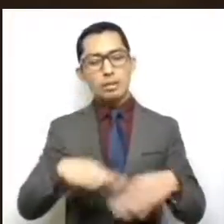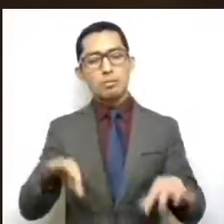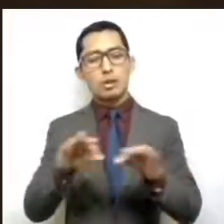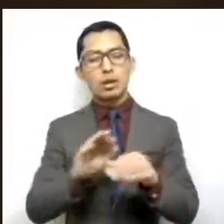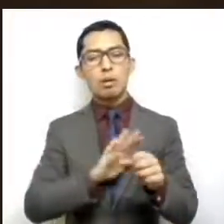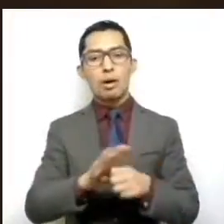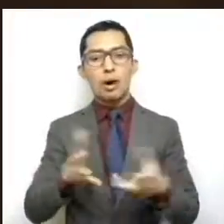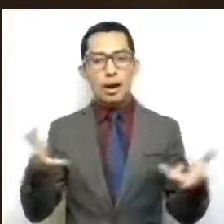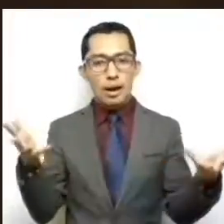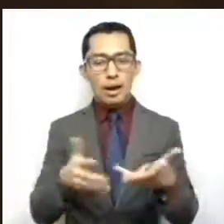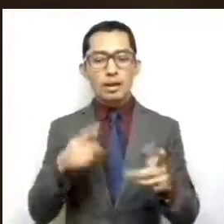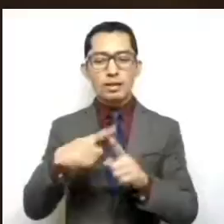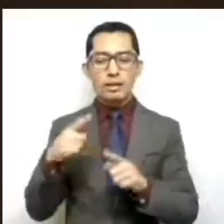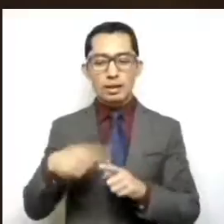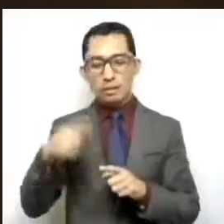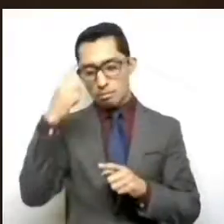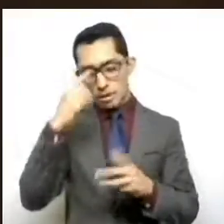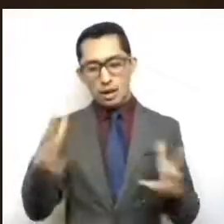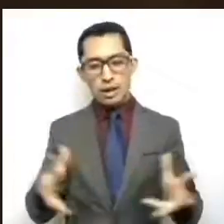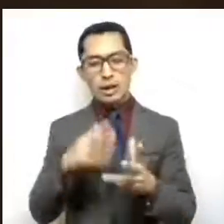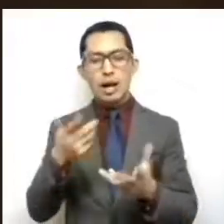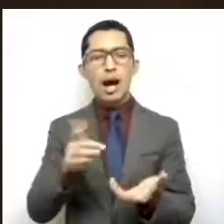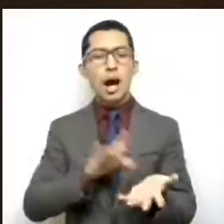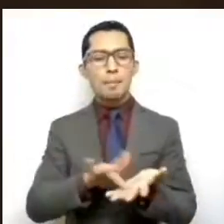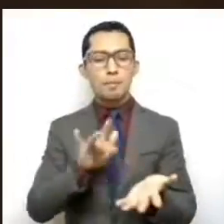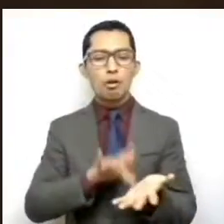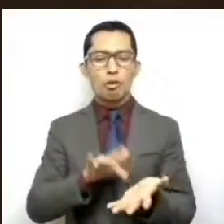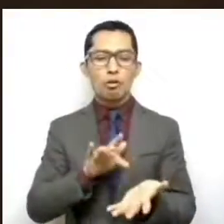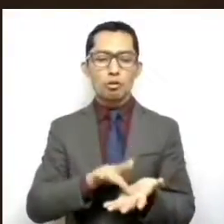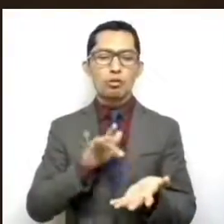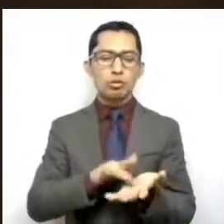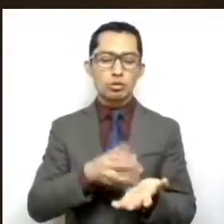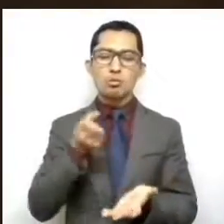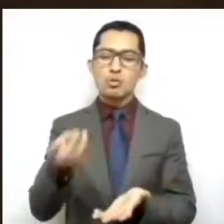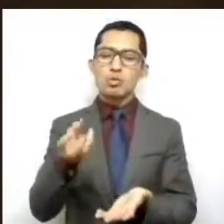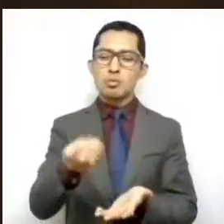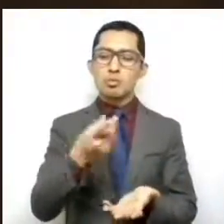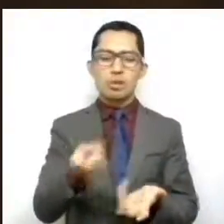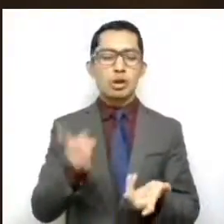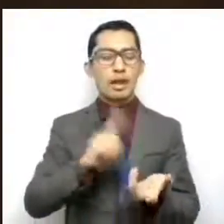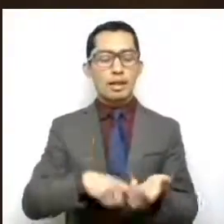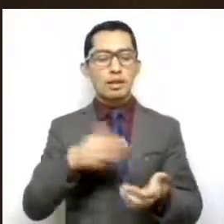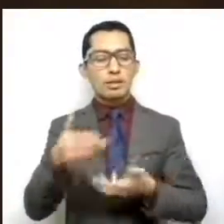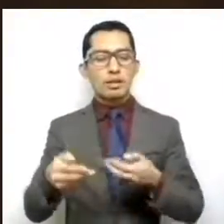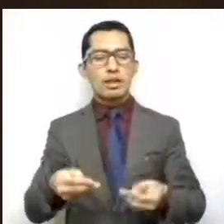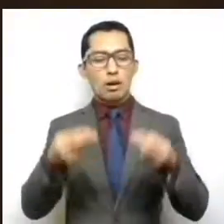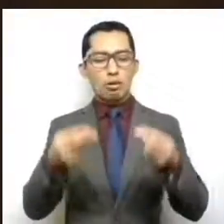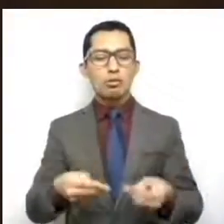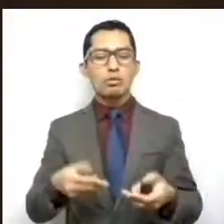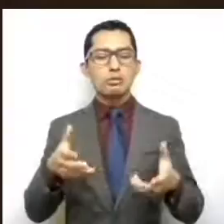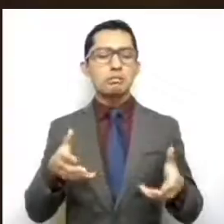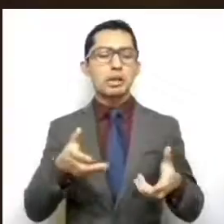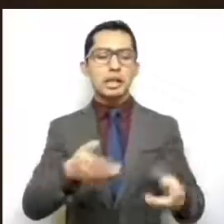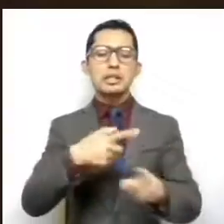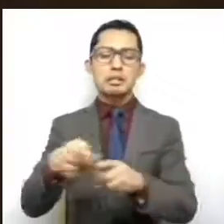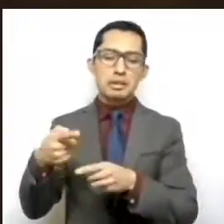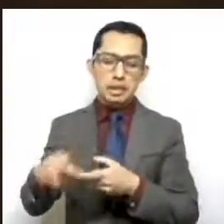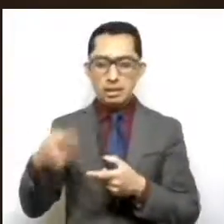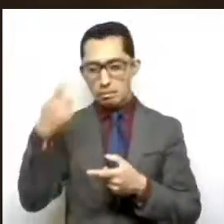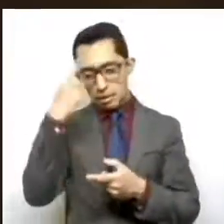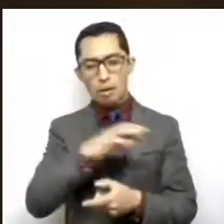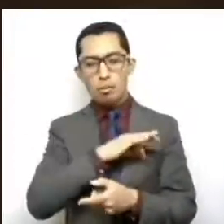medidas para generar estímulos dirigidos a los comerciantes informales con la finalidad de que se incorporen a la